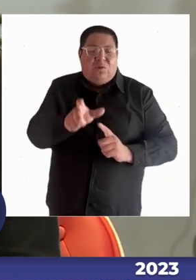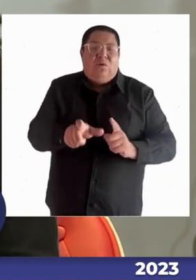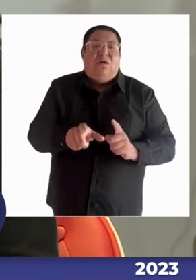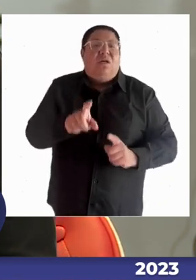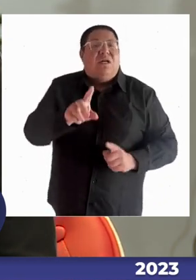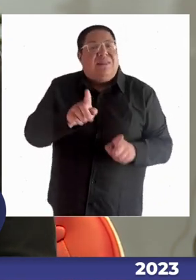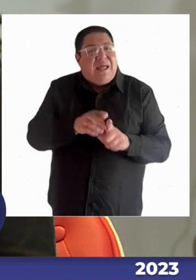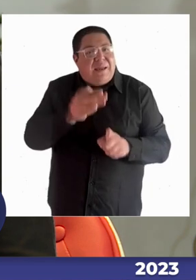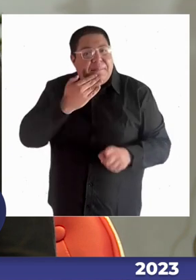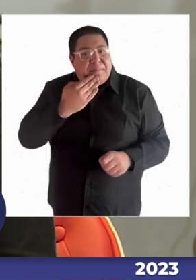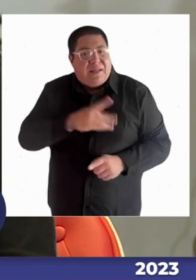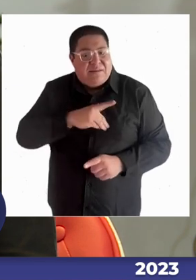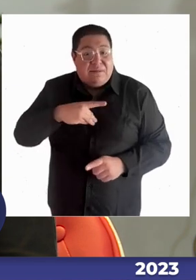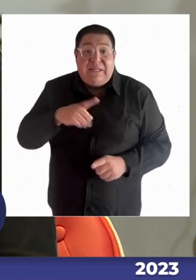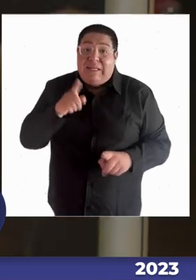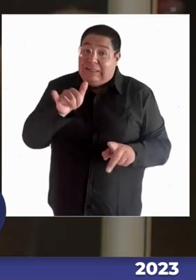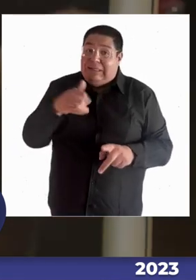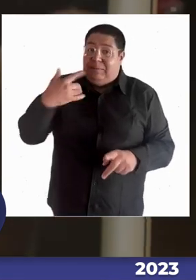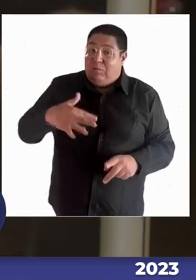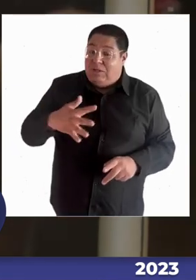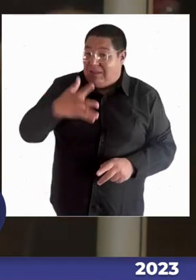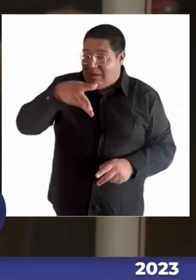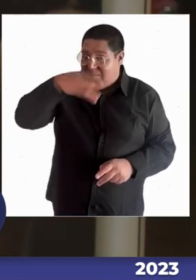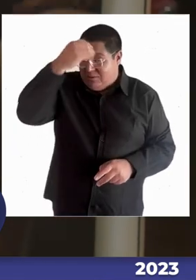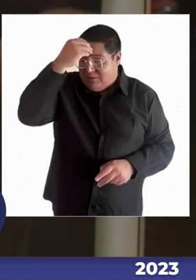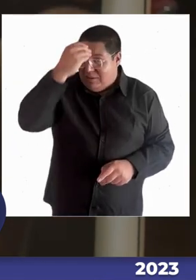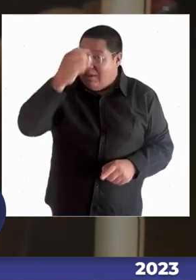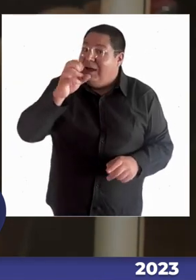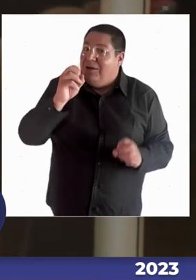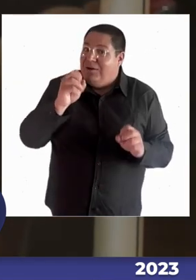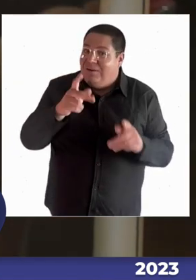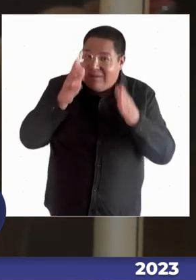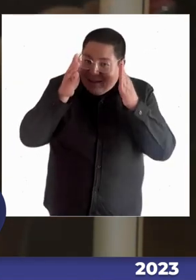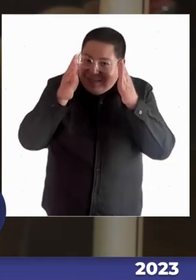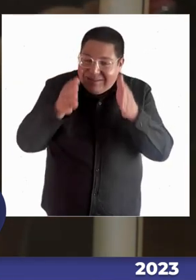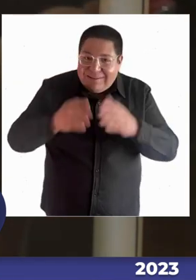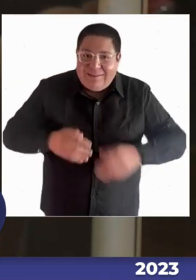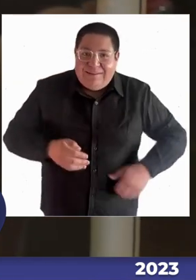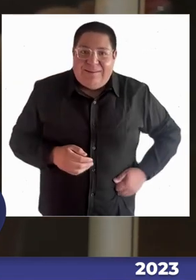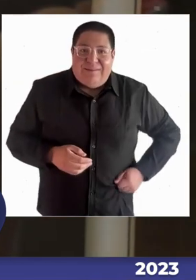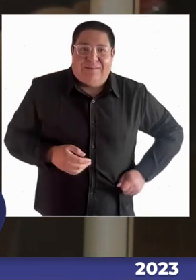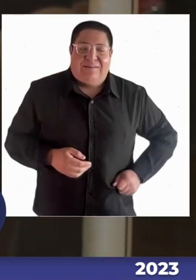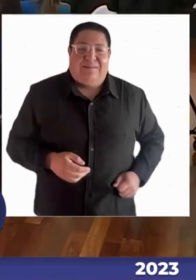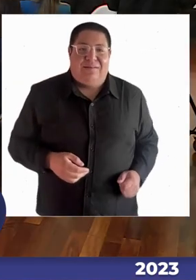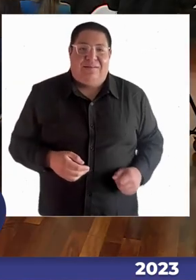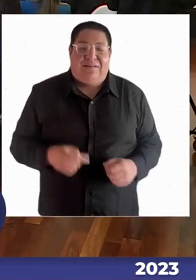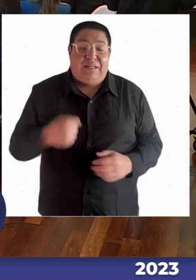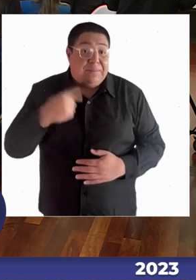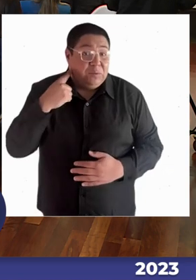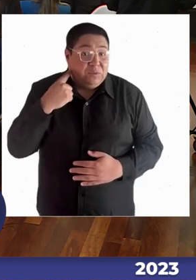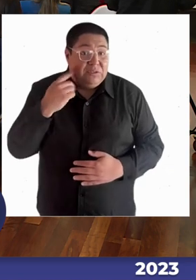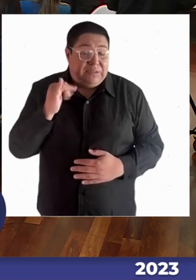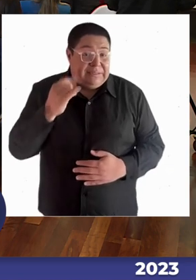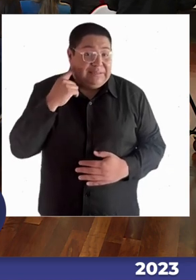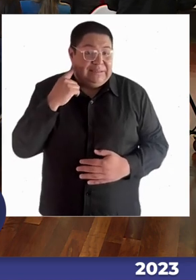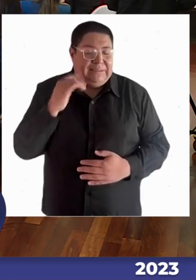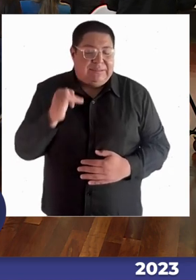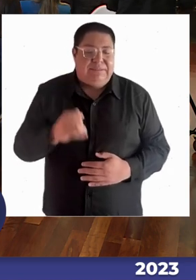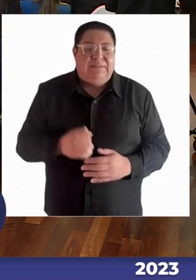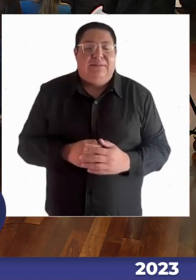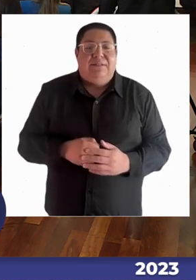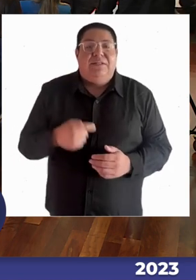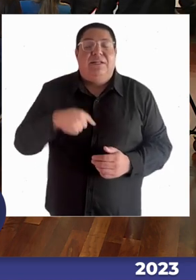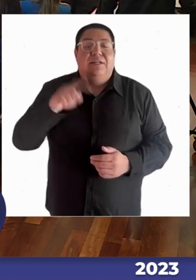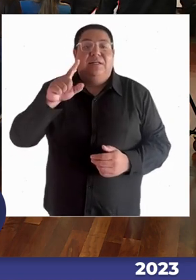ellos y ellas. Vamos a estar atentos. Paula, yo no me puedo, voy a tener que tomarme la palabra, no sé si me escucho ahí. Sí. No puedo, porque